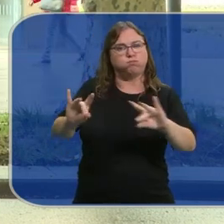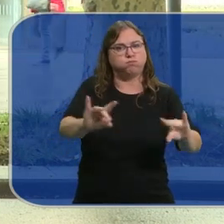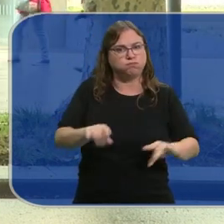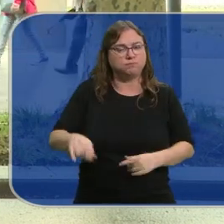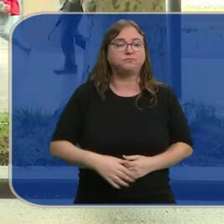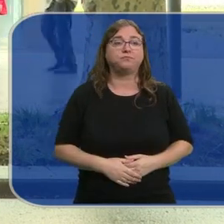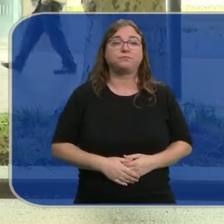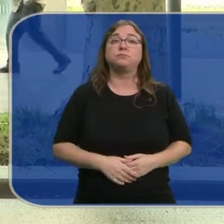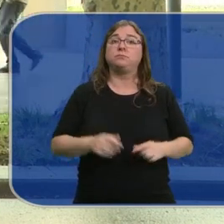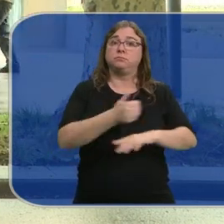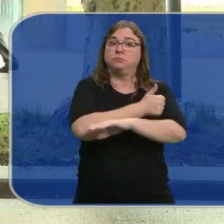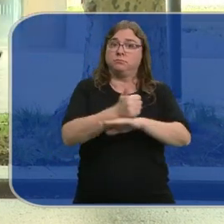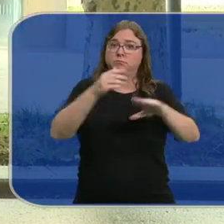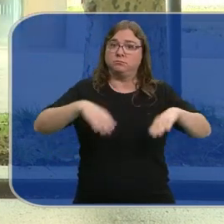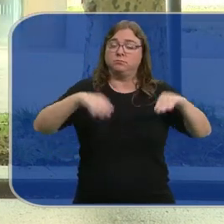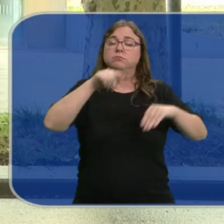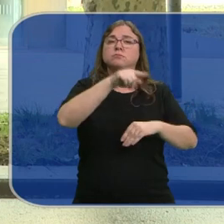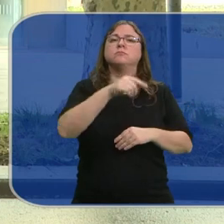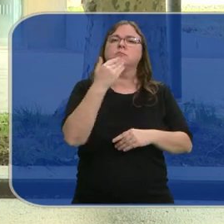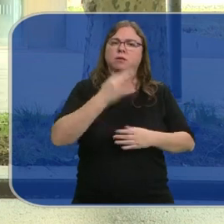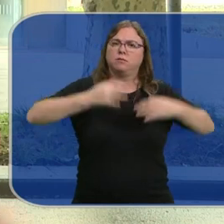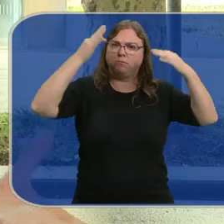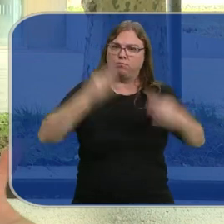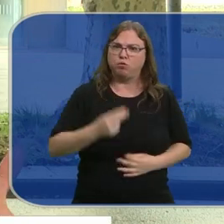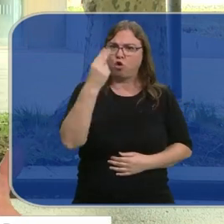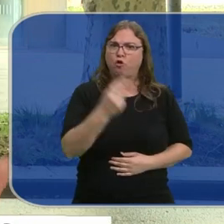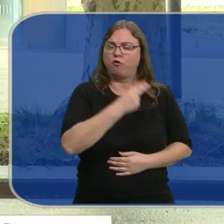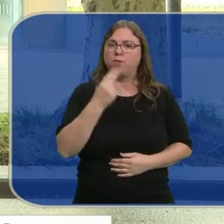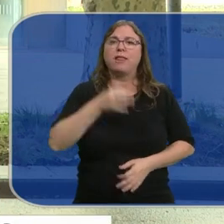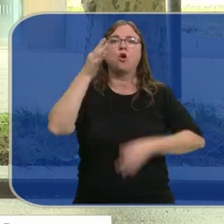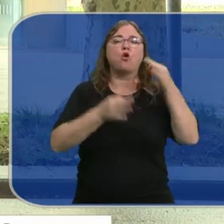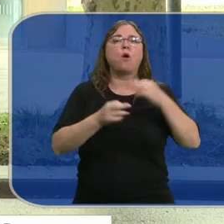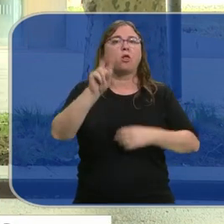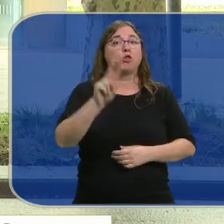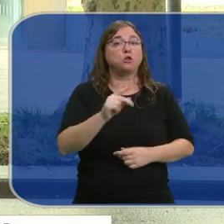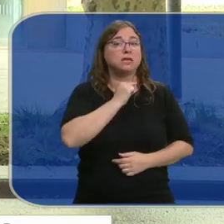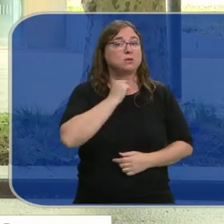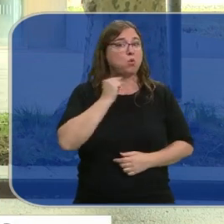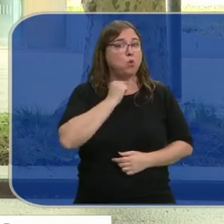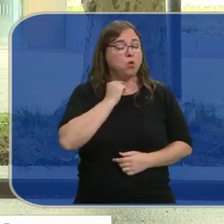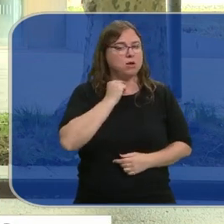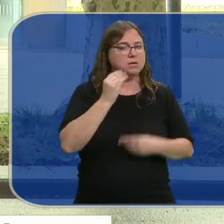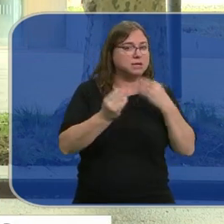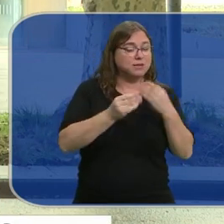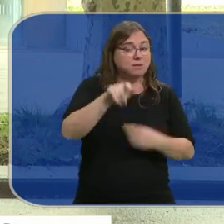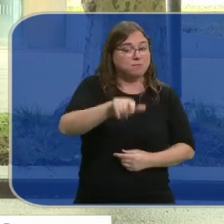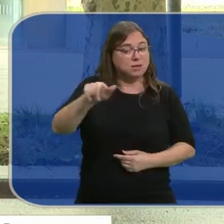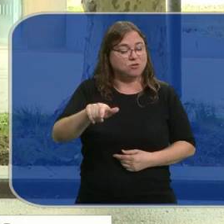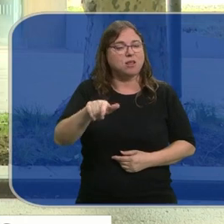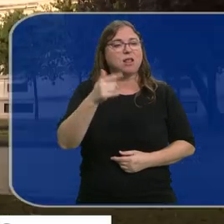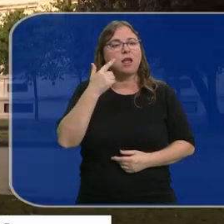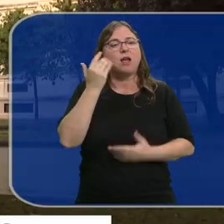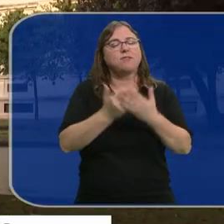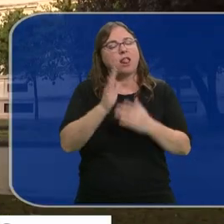La audiencia provincial de Burgos ha confirmado la sentencia que había emitido ya el juzgado de lo penal número 2. El sacerdote se las arregló para que las víctimas